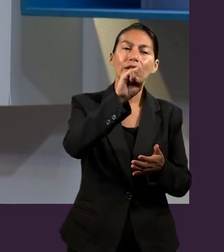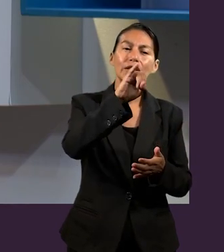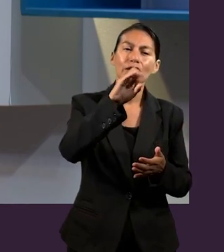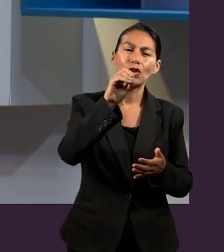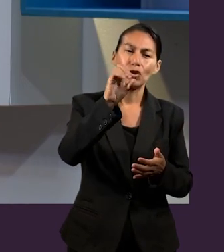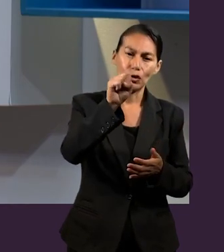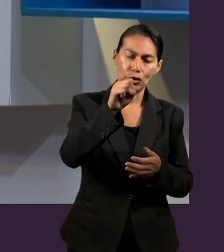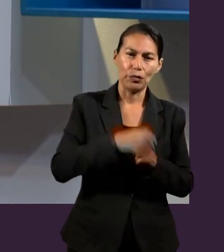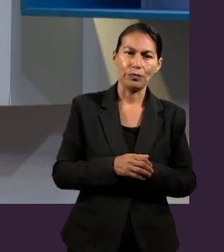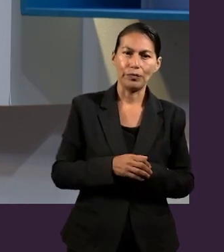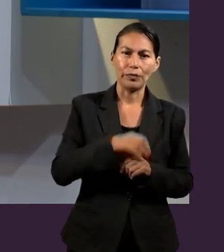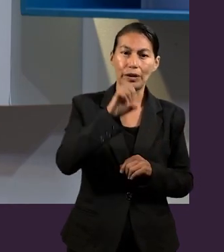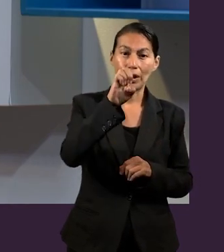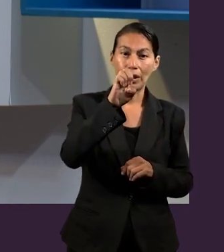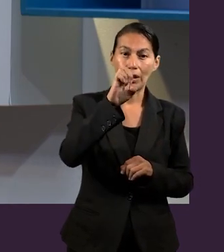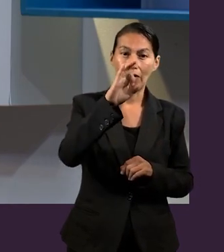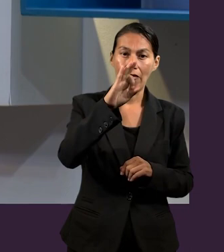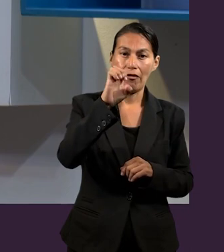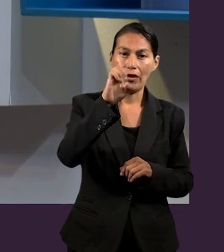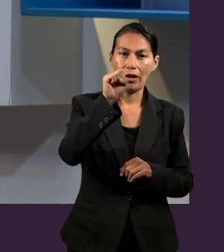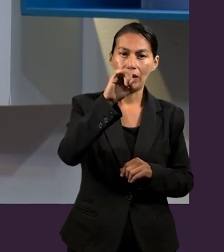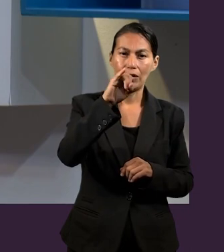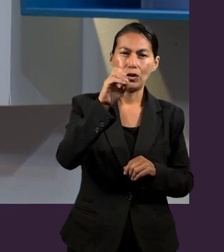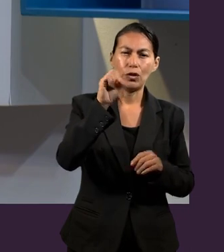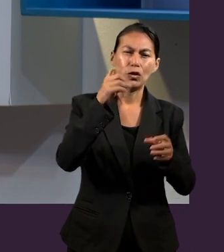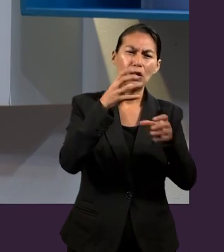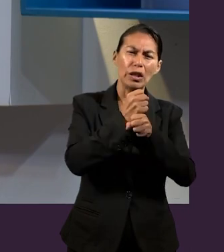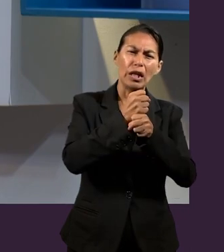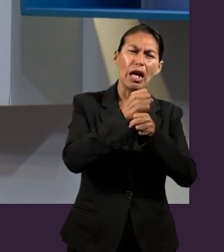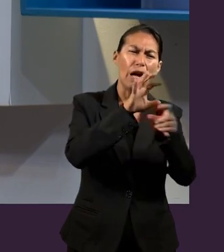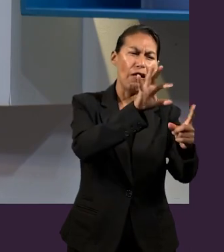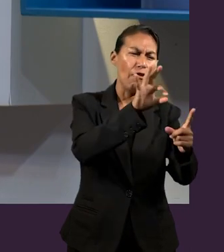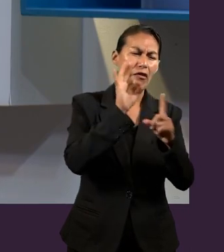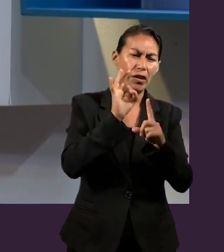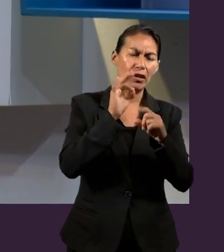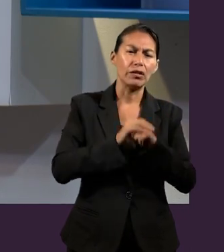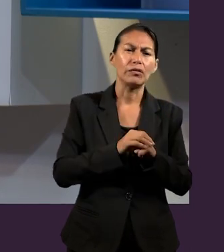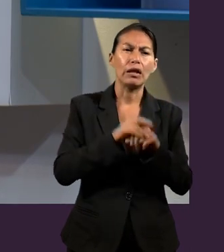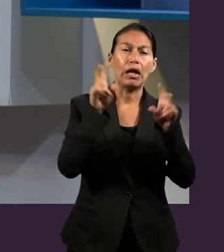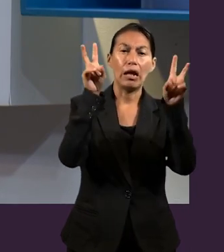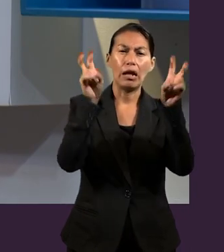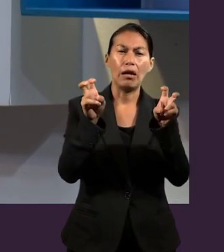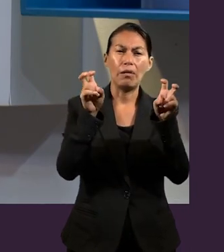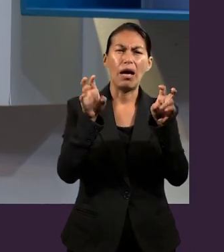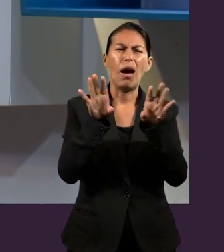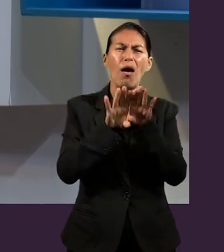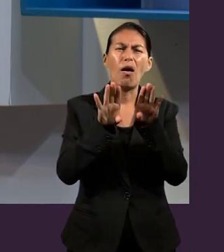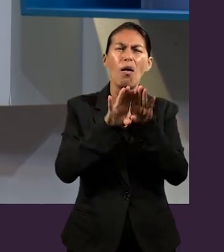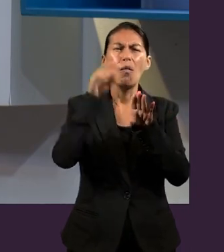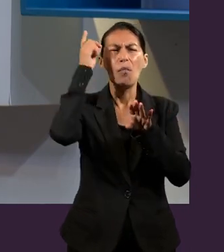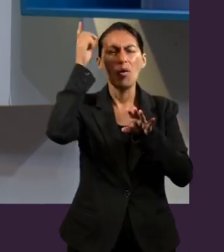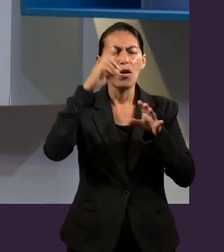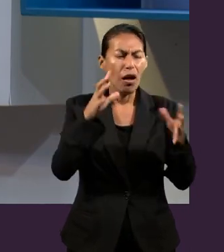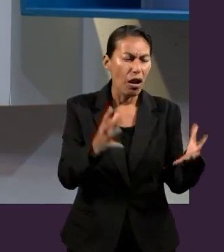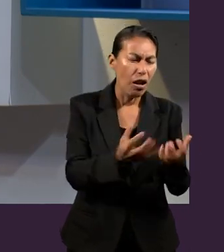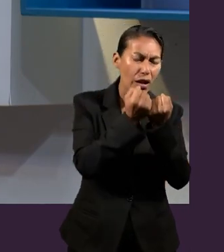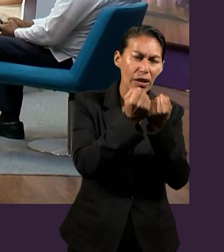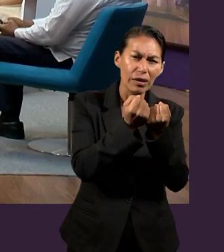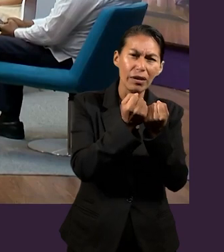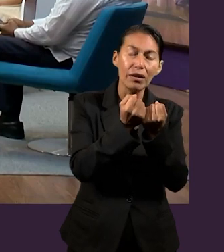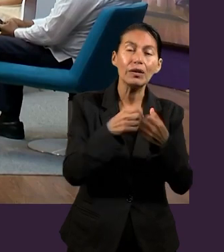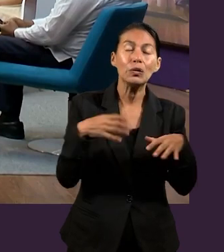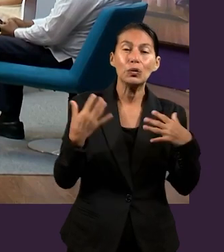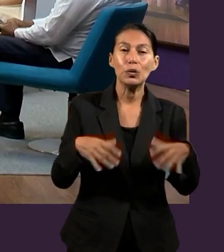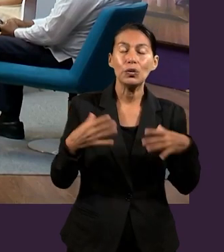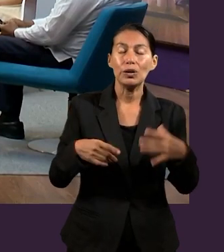Y la lección se titula ¿Cómo nos rescata Dios? Me impresionó mucho, muchachos, esa